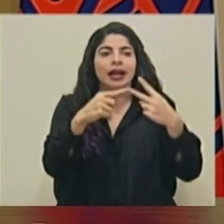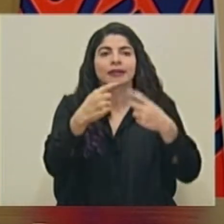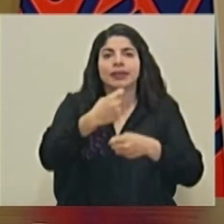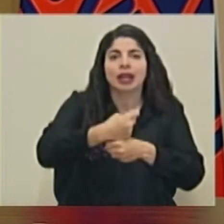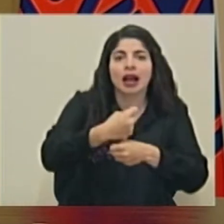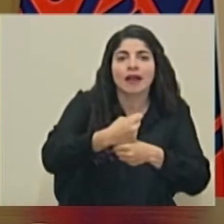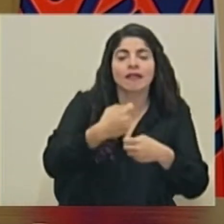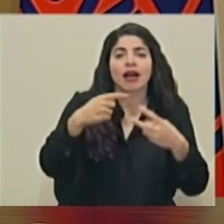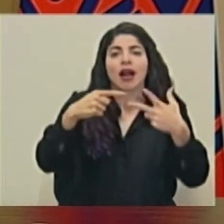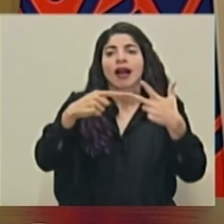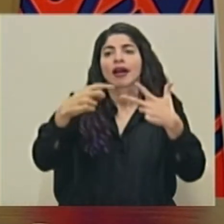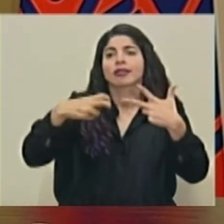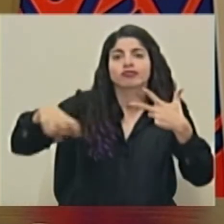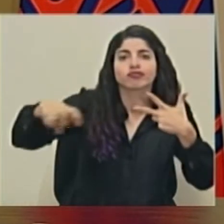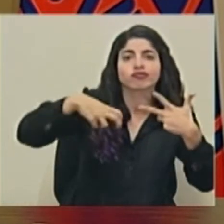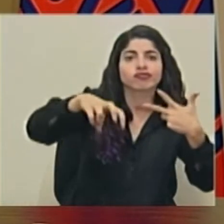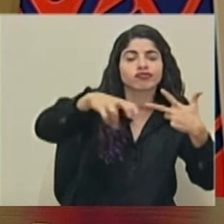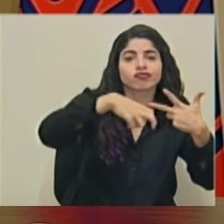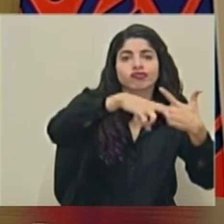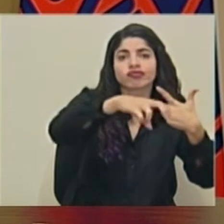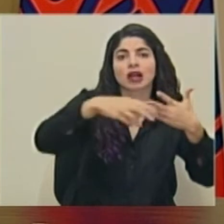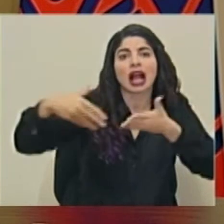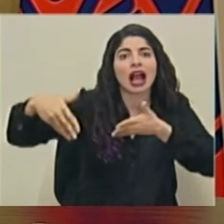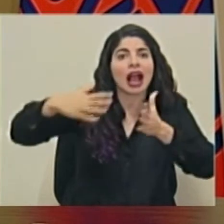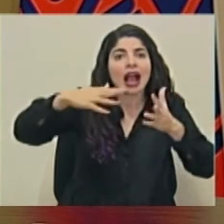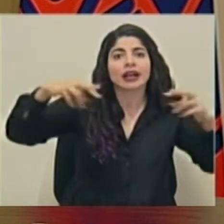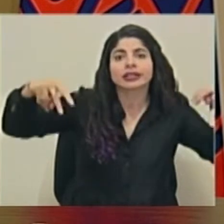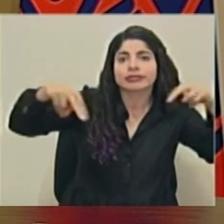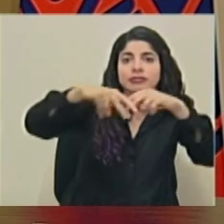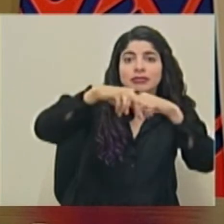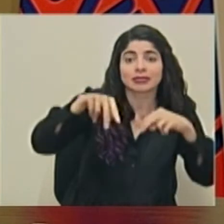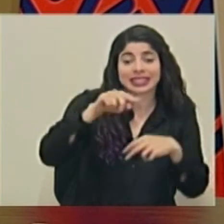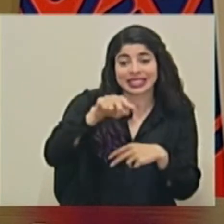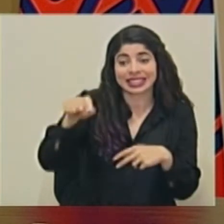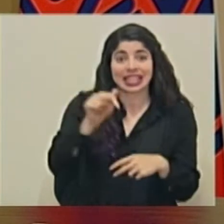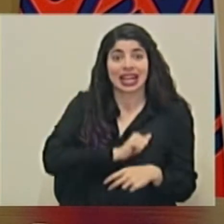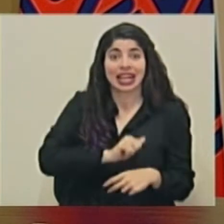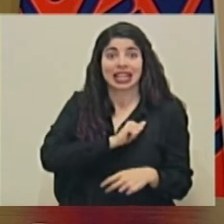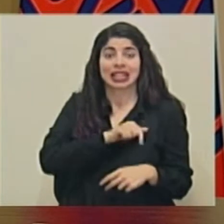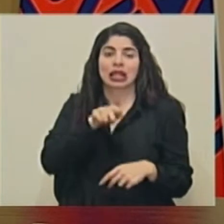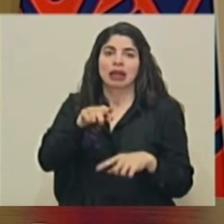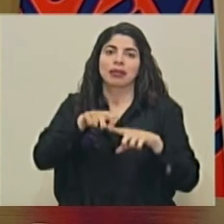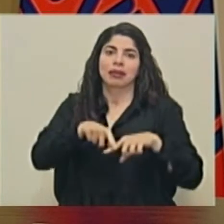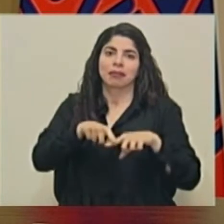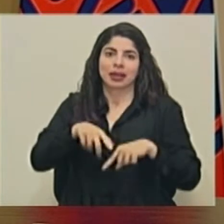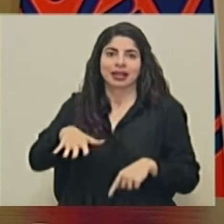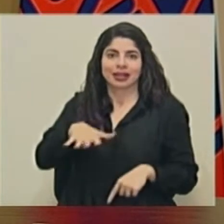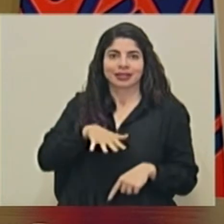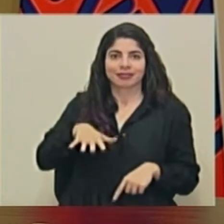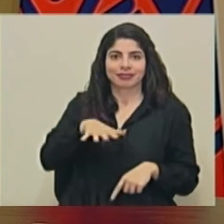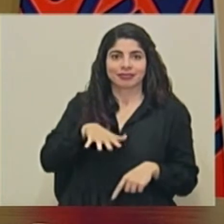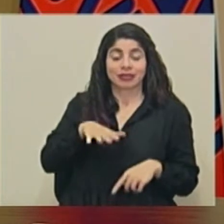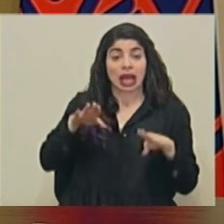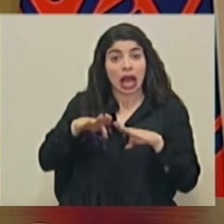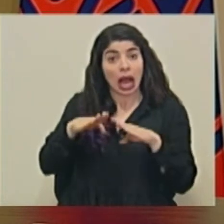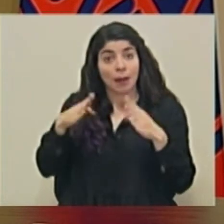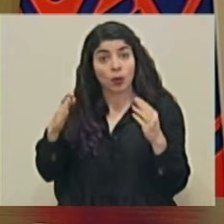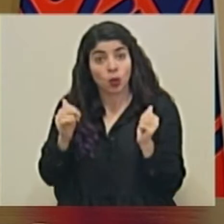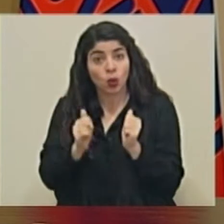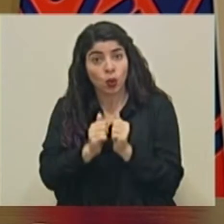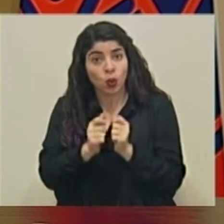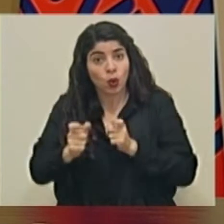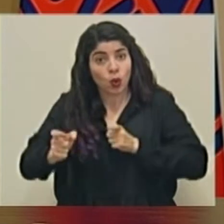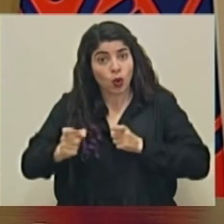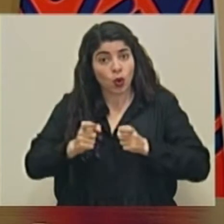al movilizarnos en las calles. Y también es importante recordar que la reapertura controlada